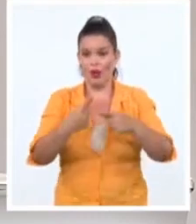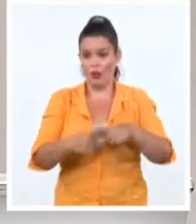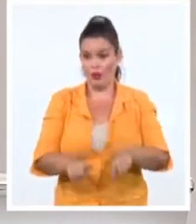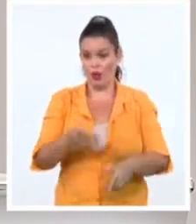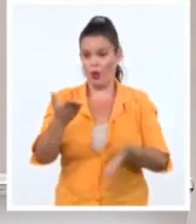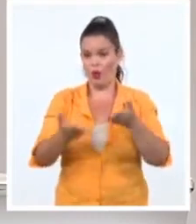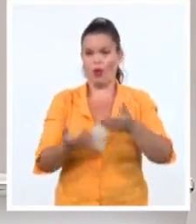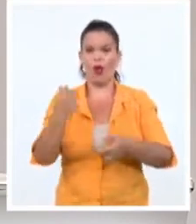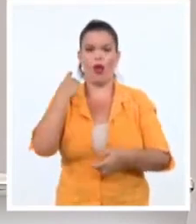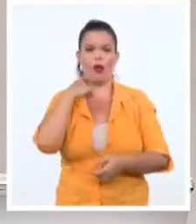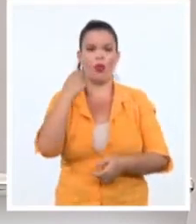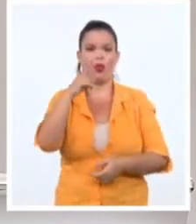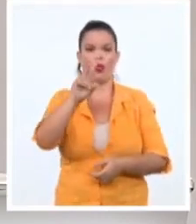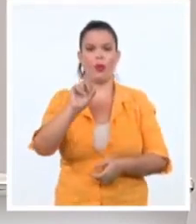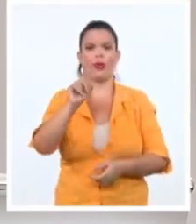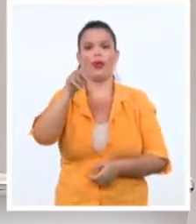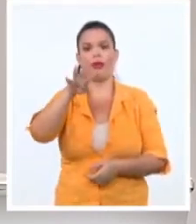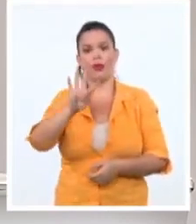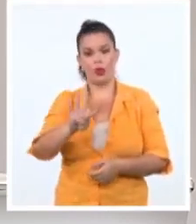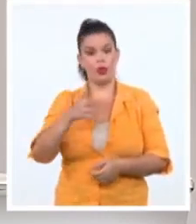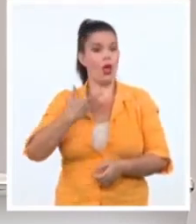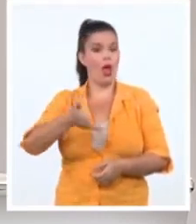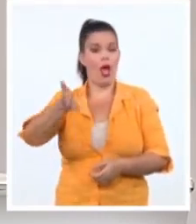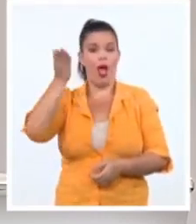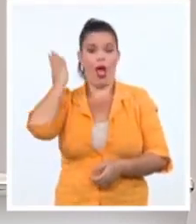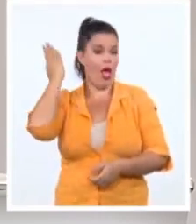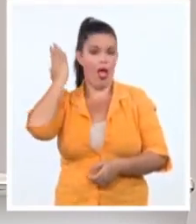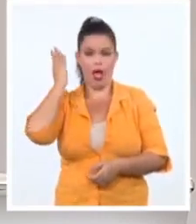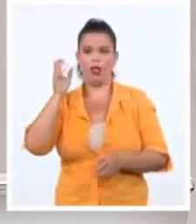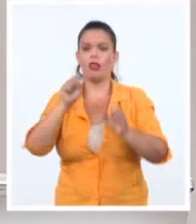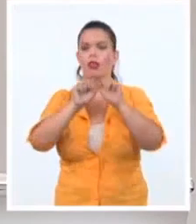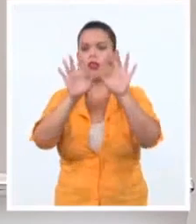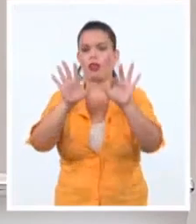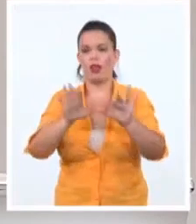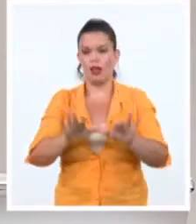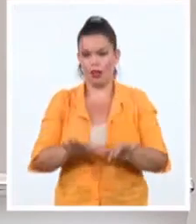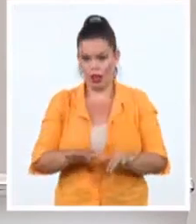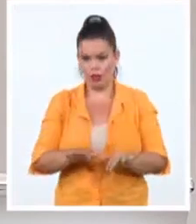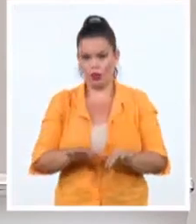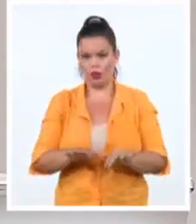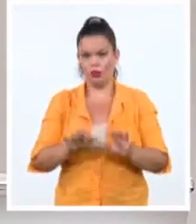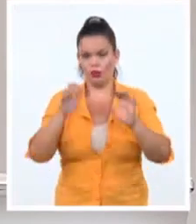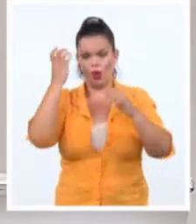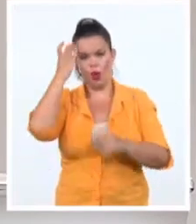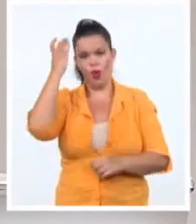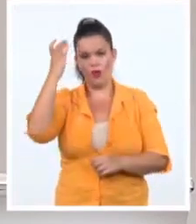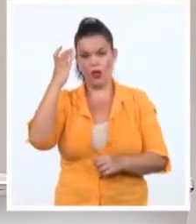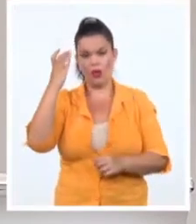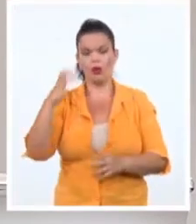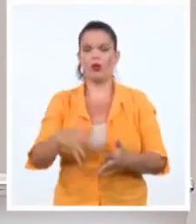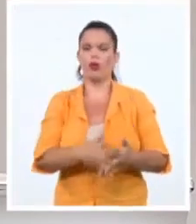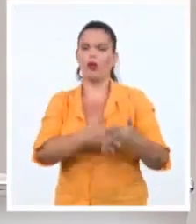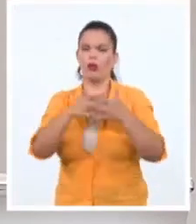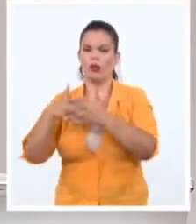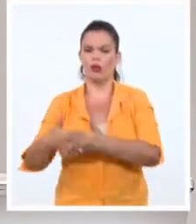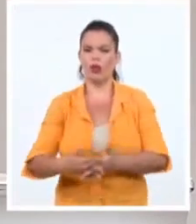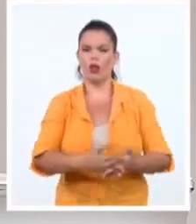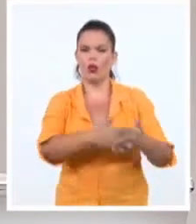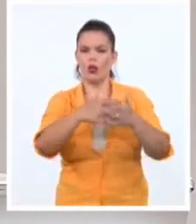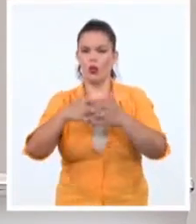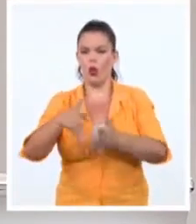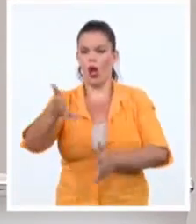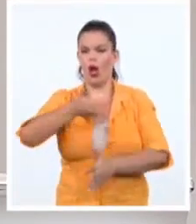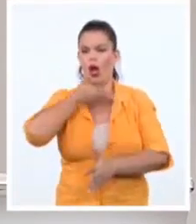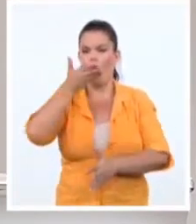2014, el entonces secretario de Estado de Estados Unidos, John Kerry, emitió un comunicado en el que